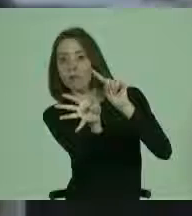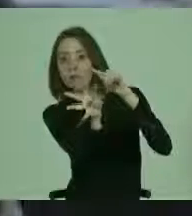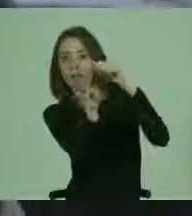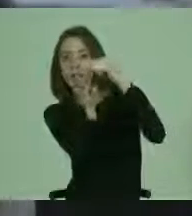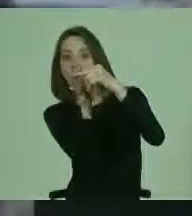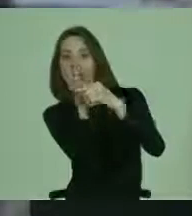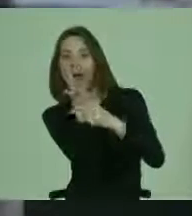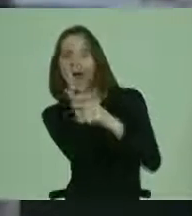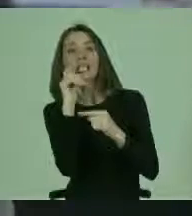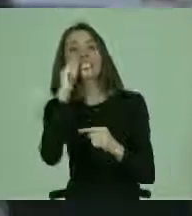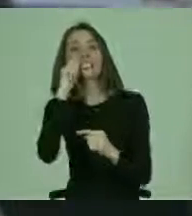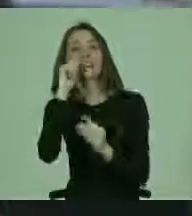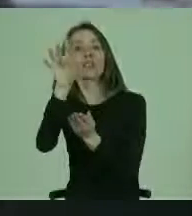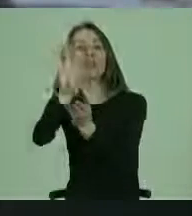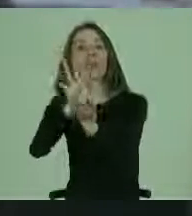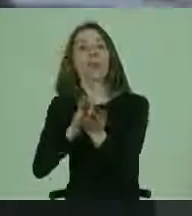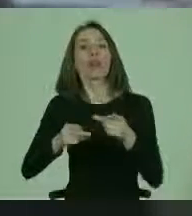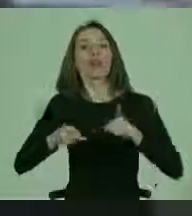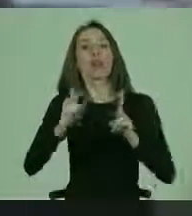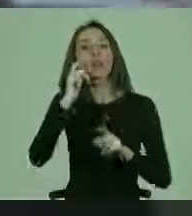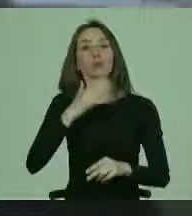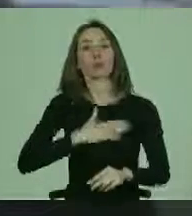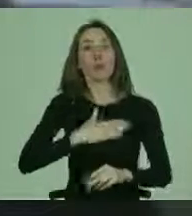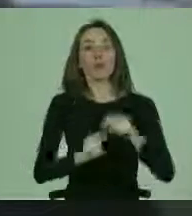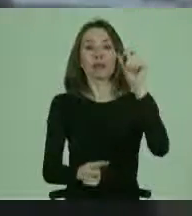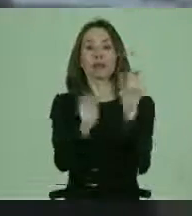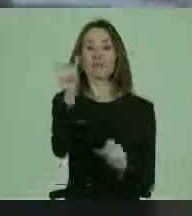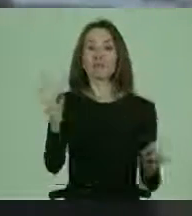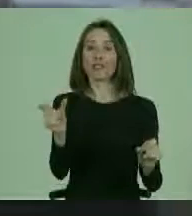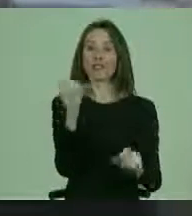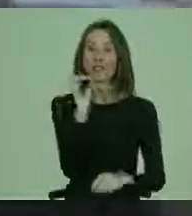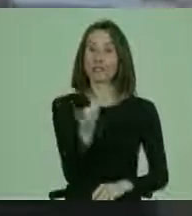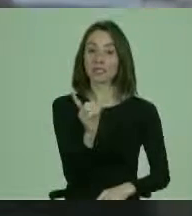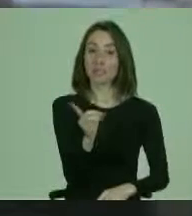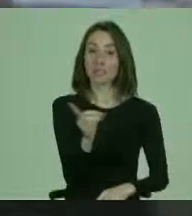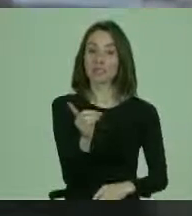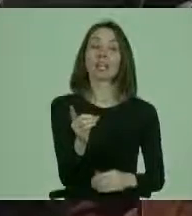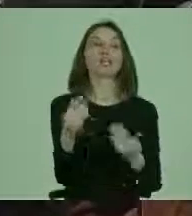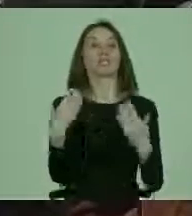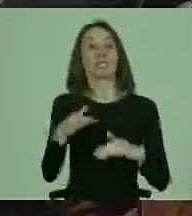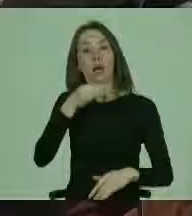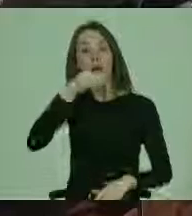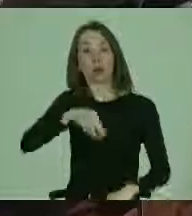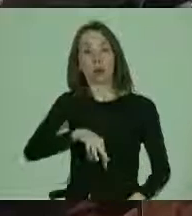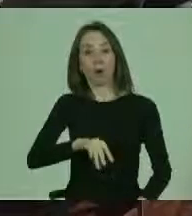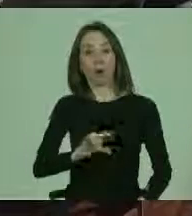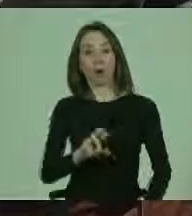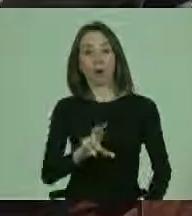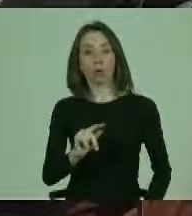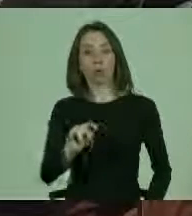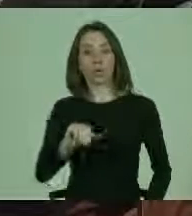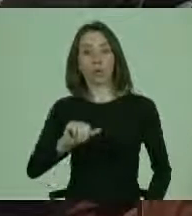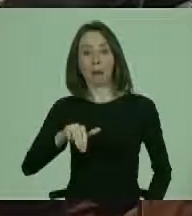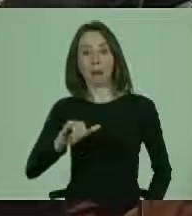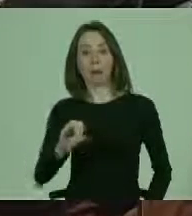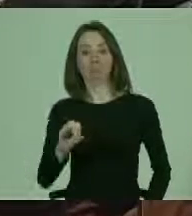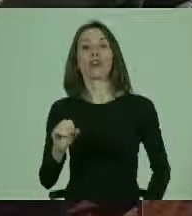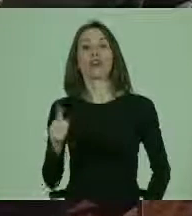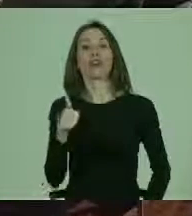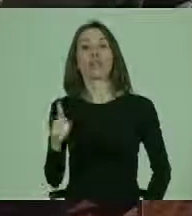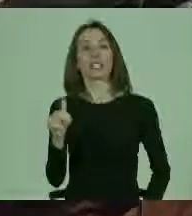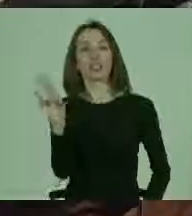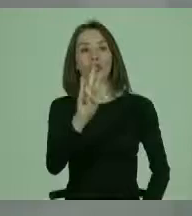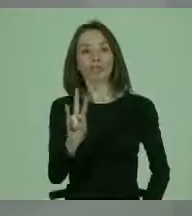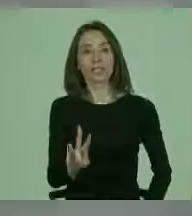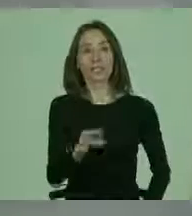hoy día significa el modelo de derechos humanos de las personas con discapacidad. Ya lo decía Mauro Tamaño, director del Senadis,